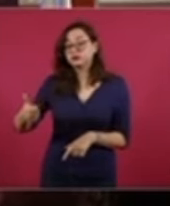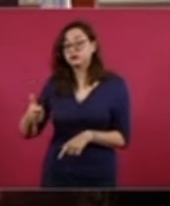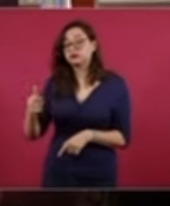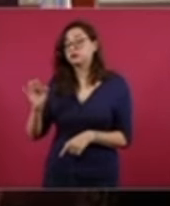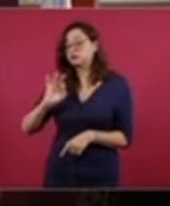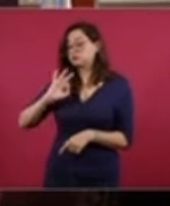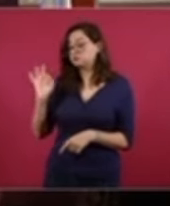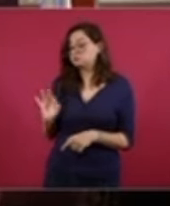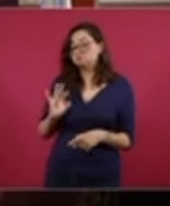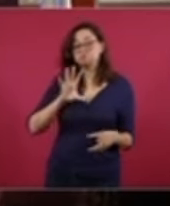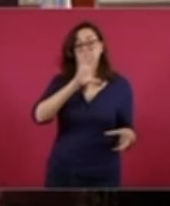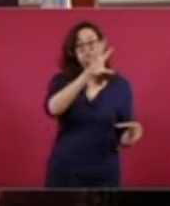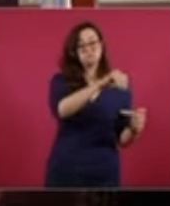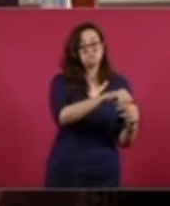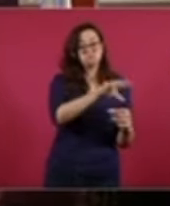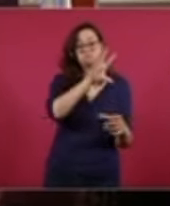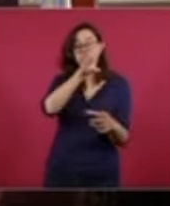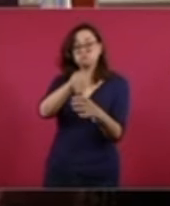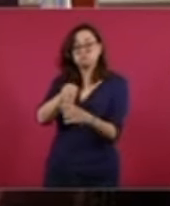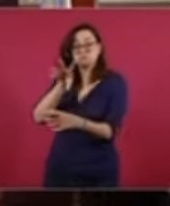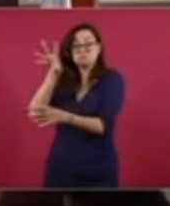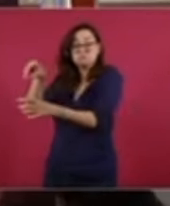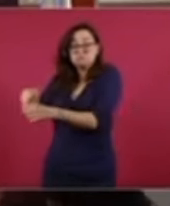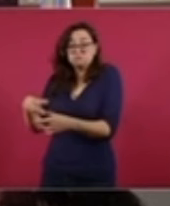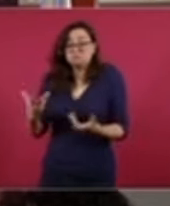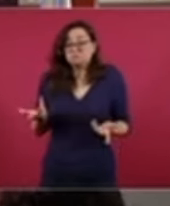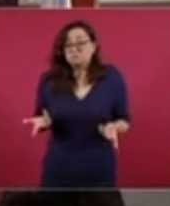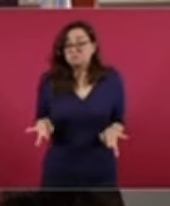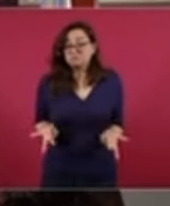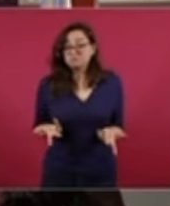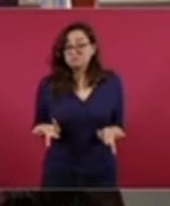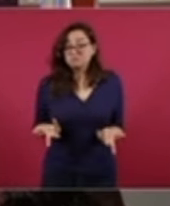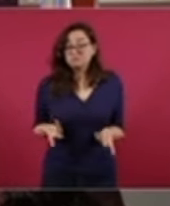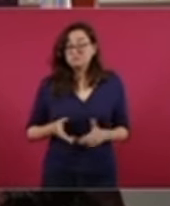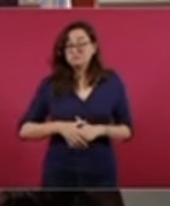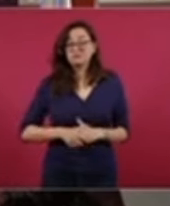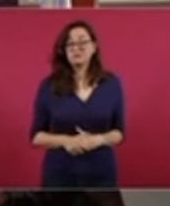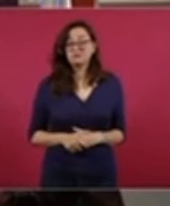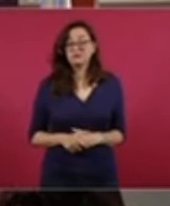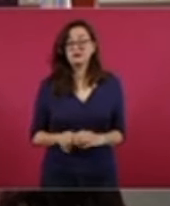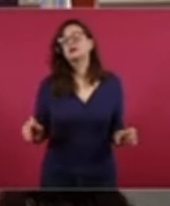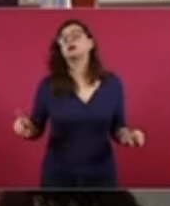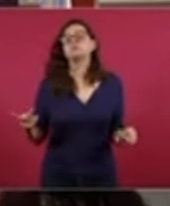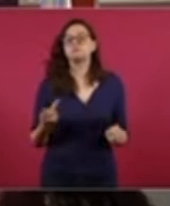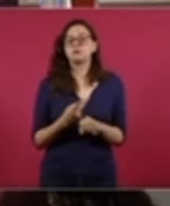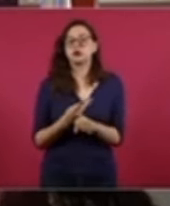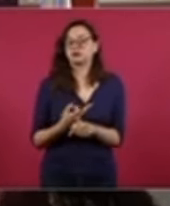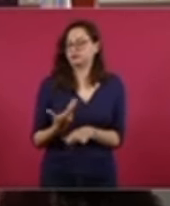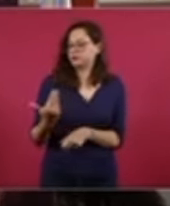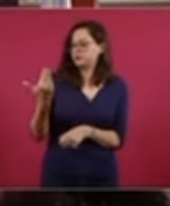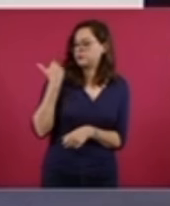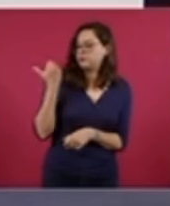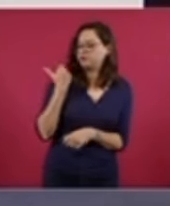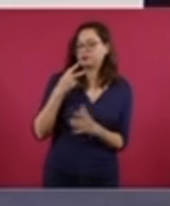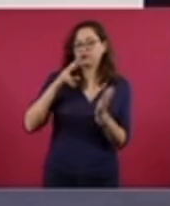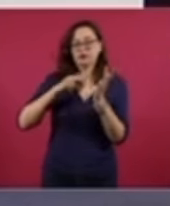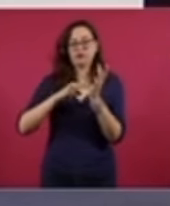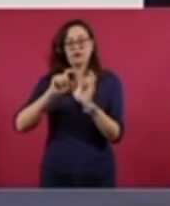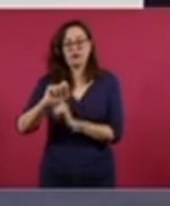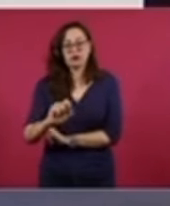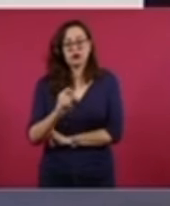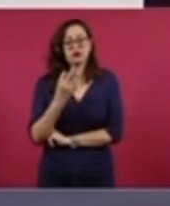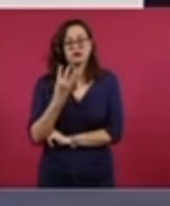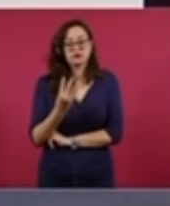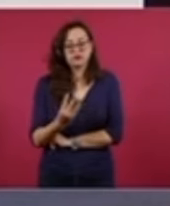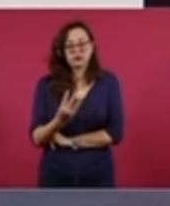¿Qué pasa en esta legislatura? Ahora, ahora con la reciente elección, como